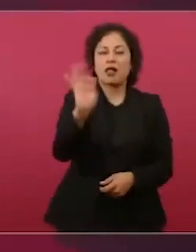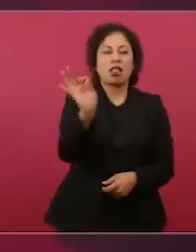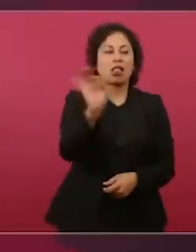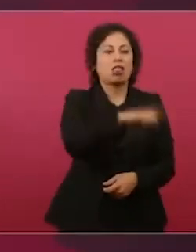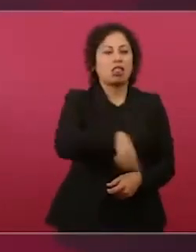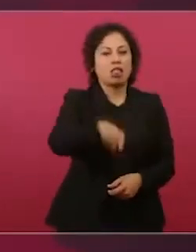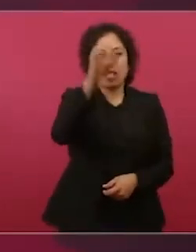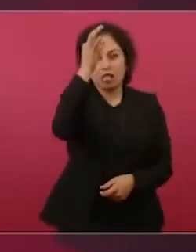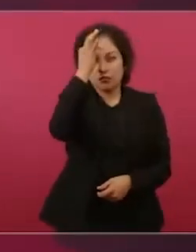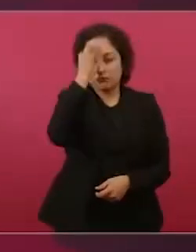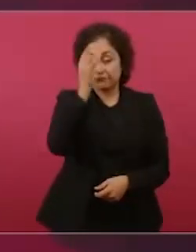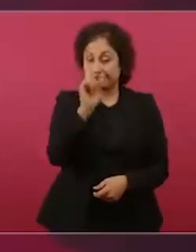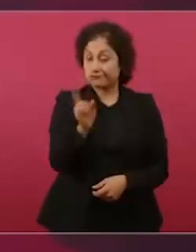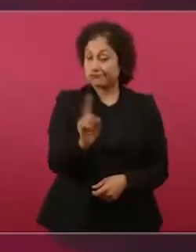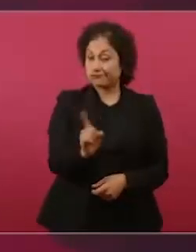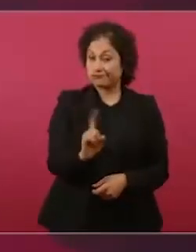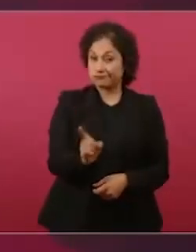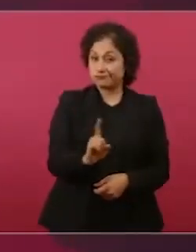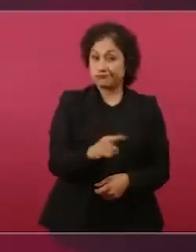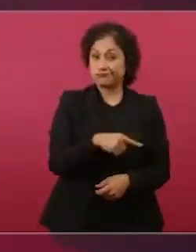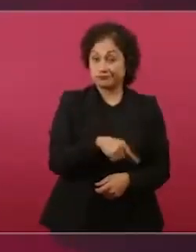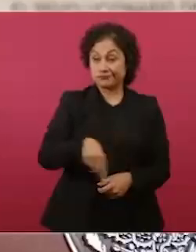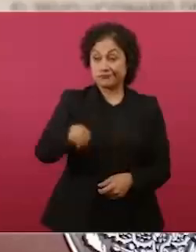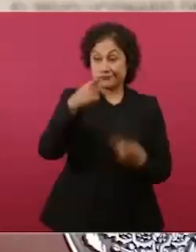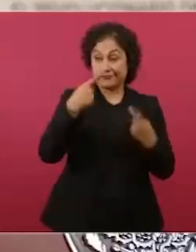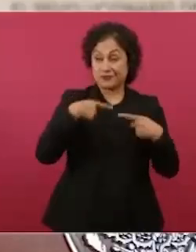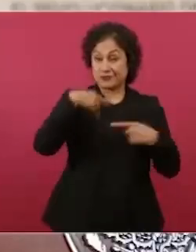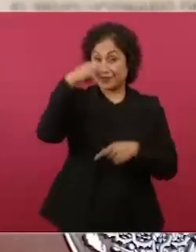¿Cómo no van a saber los mexicanos?